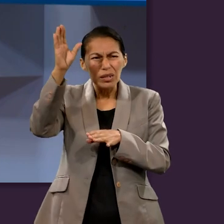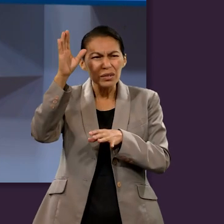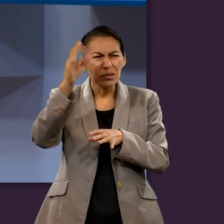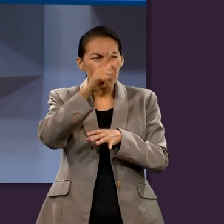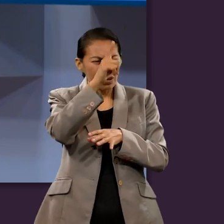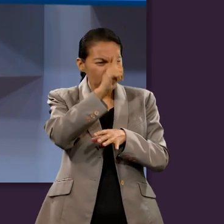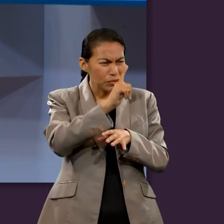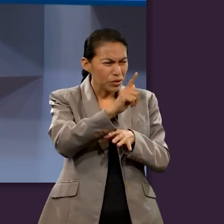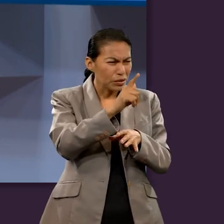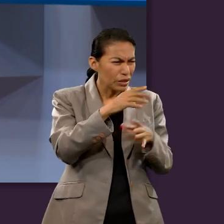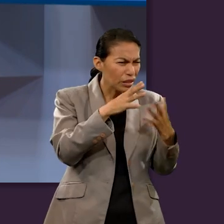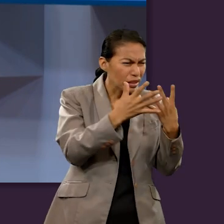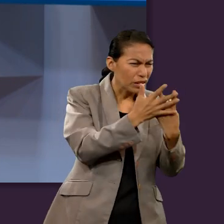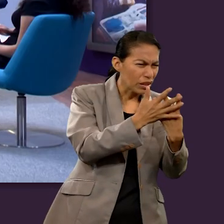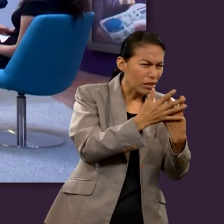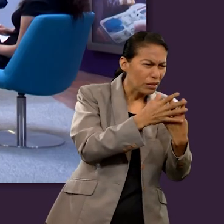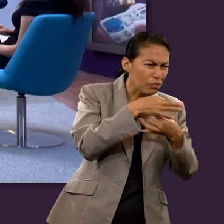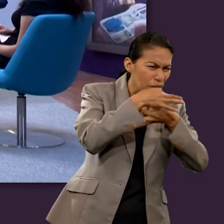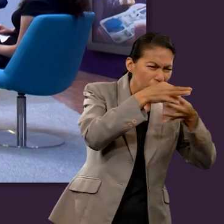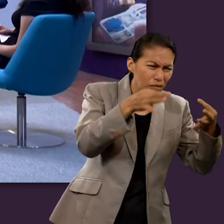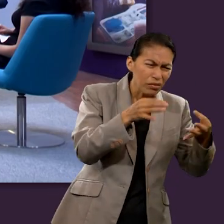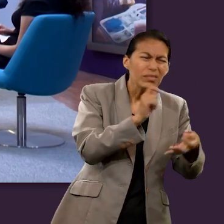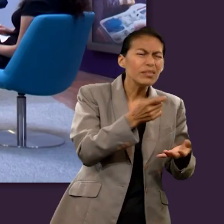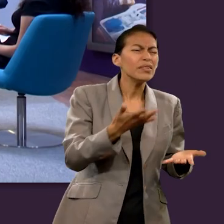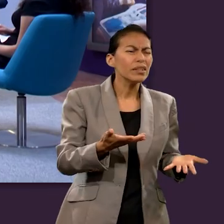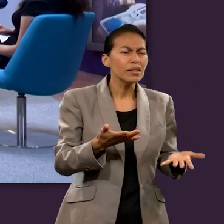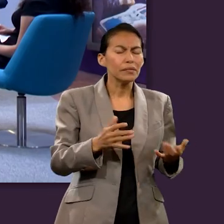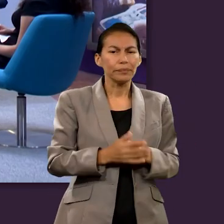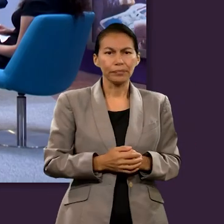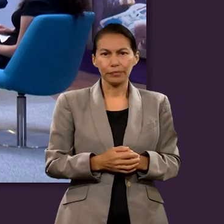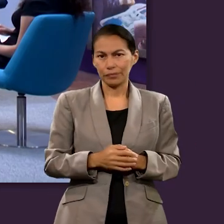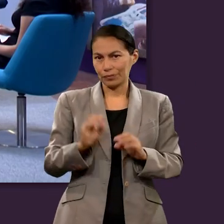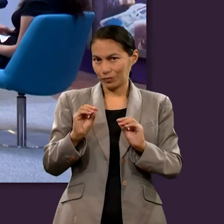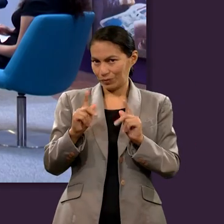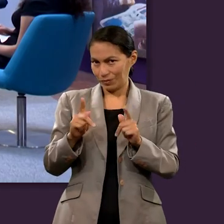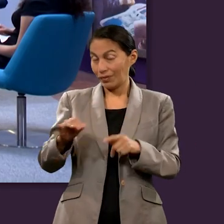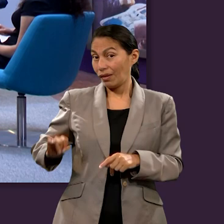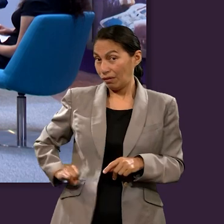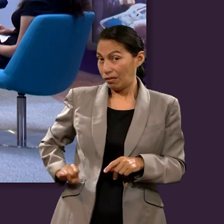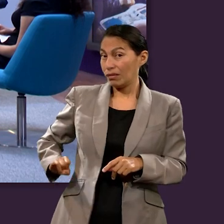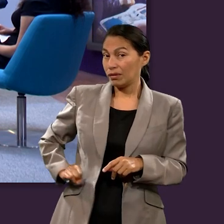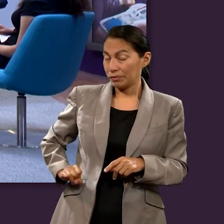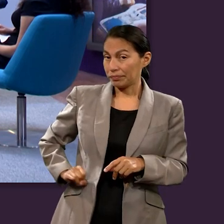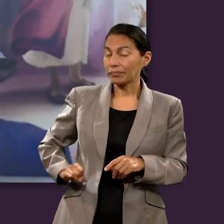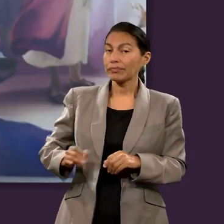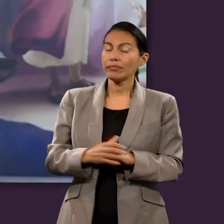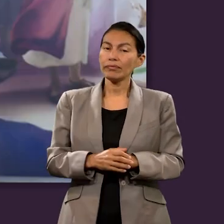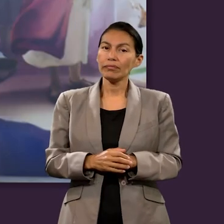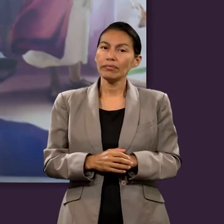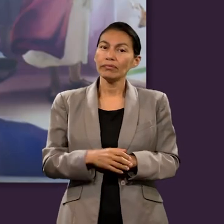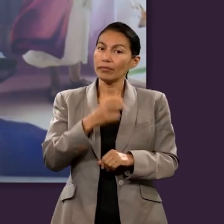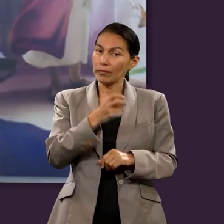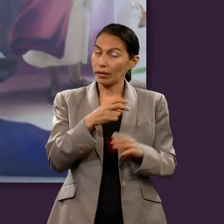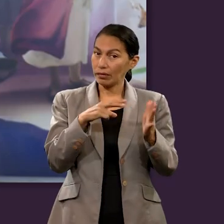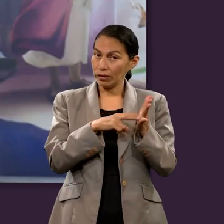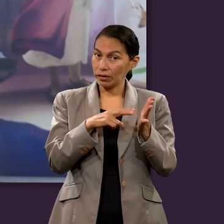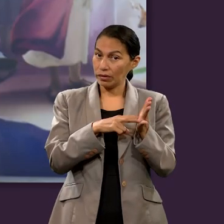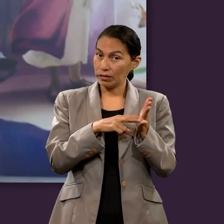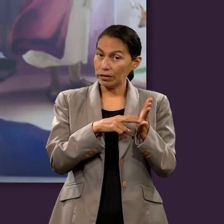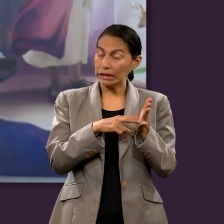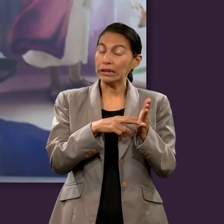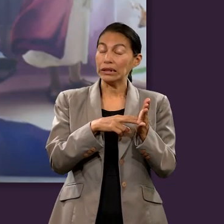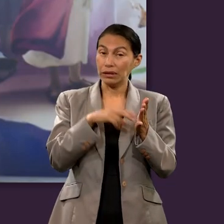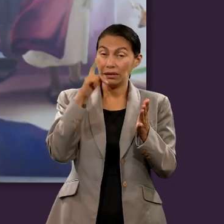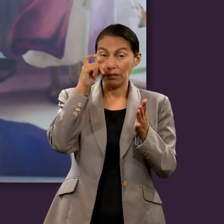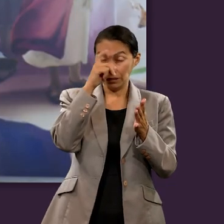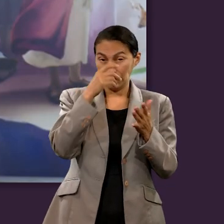encarcelados en esos días de Noé? Ok, es interesante esa pregunta y es un texto desafiante.